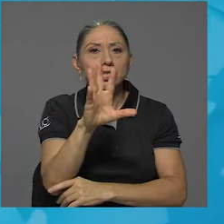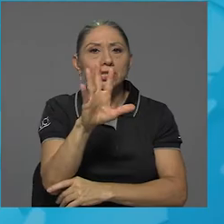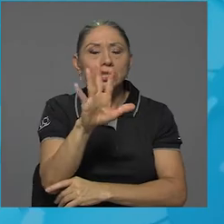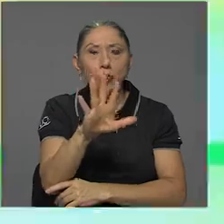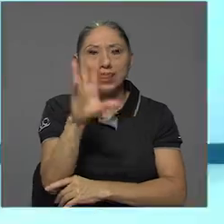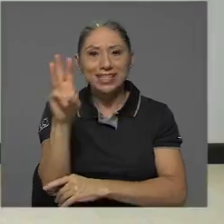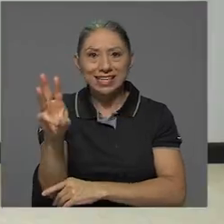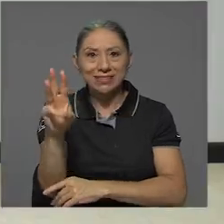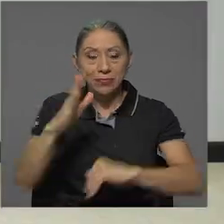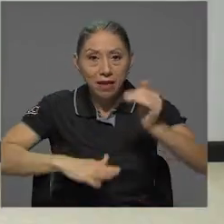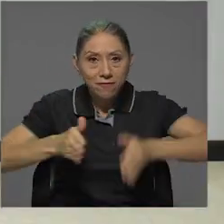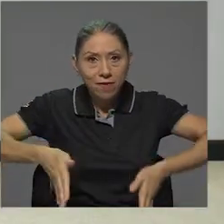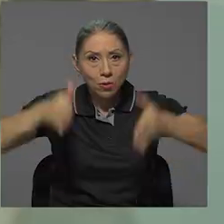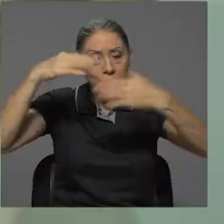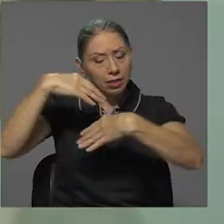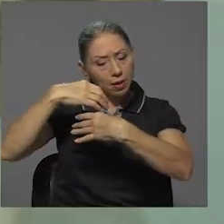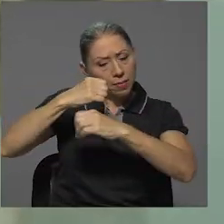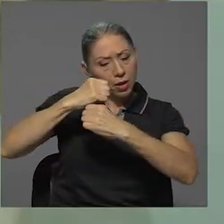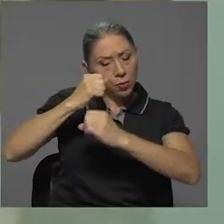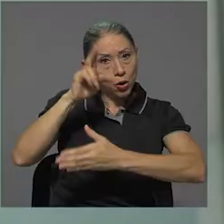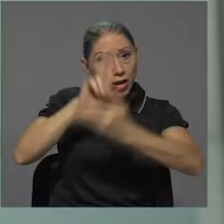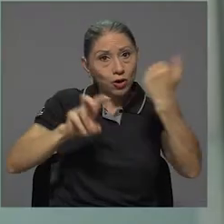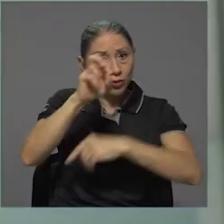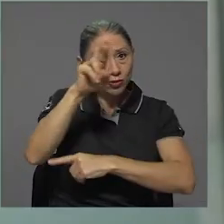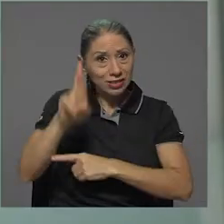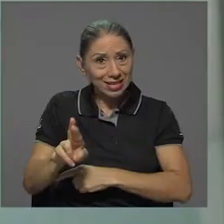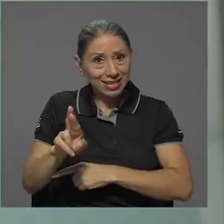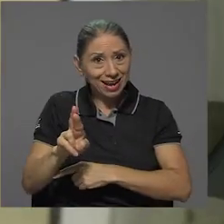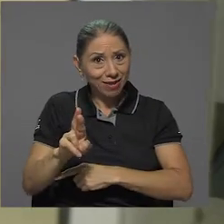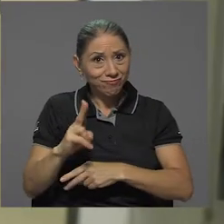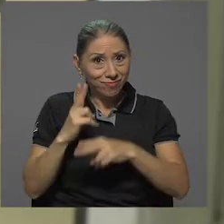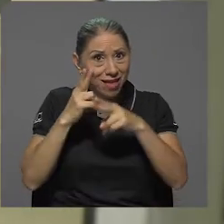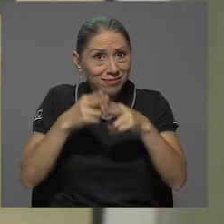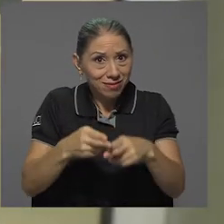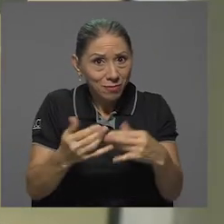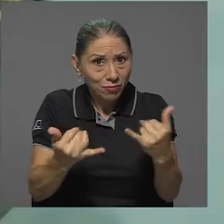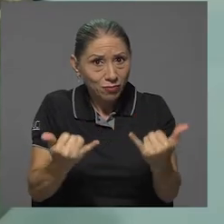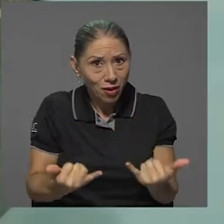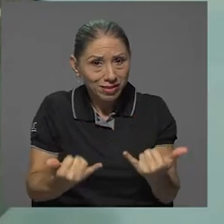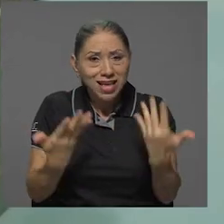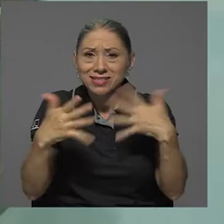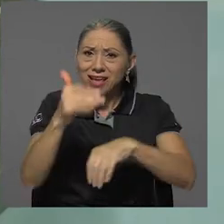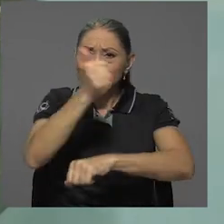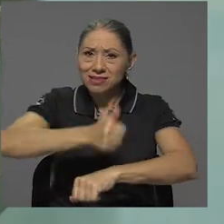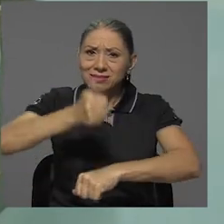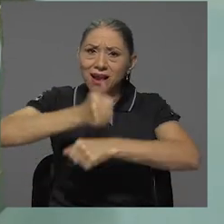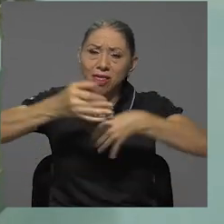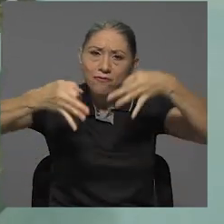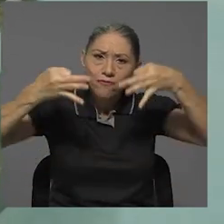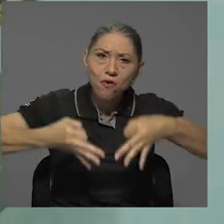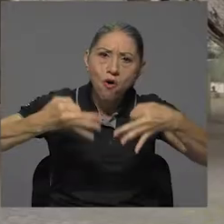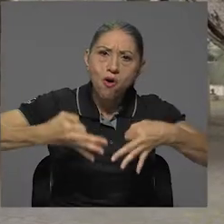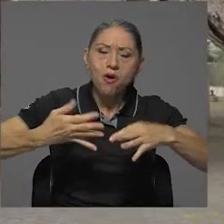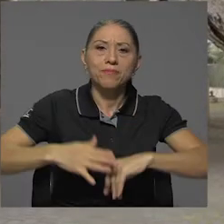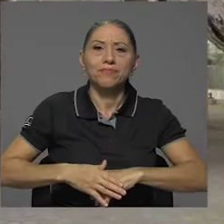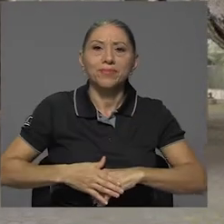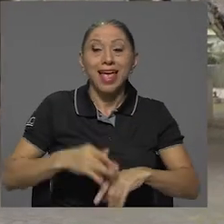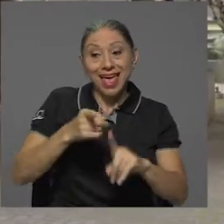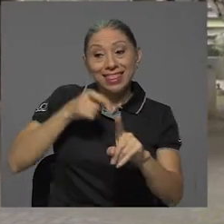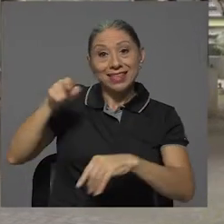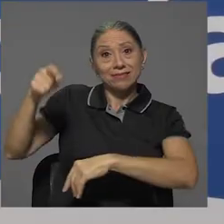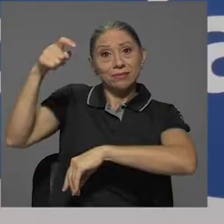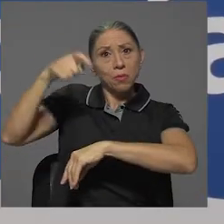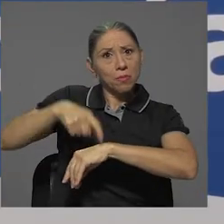Facultad de Microbiología de la Universidad de Costa Rica, como se conoce actualmente, fue instalada de manera formal. Desde